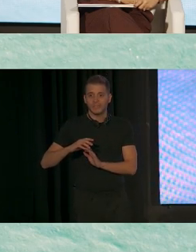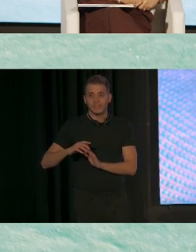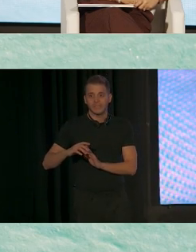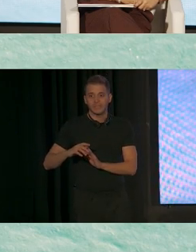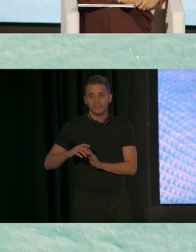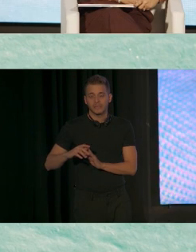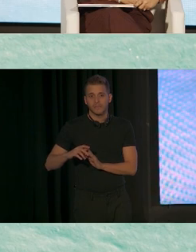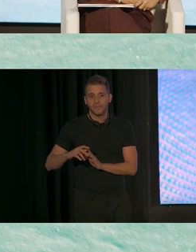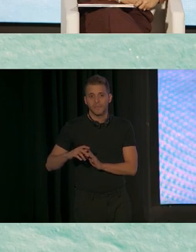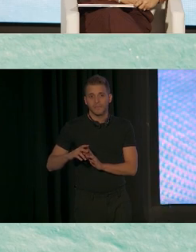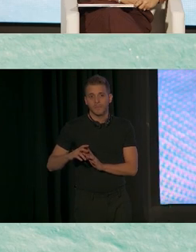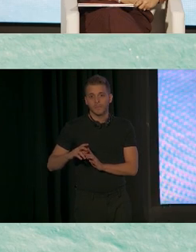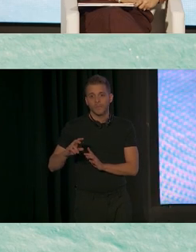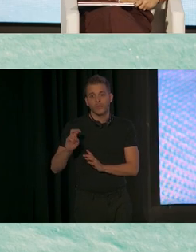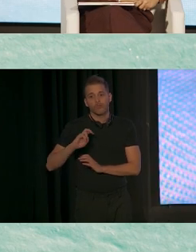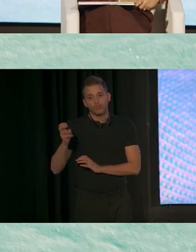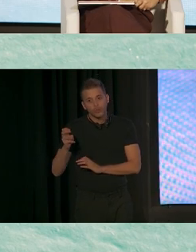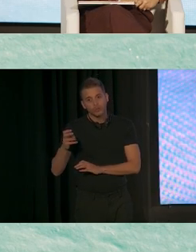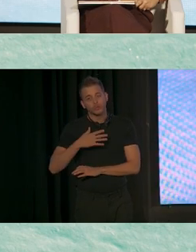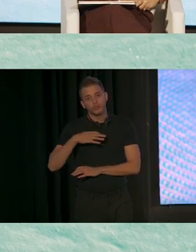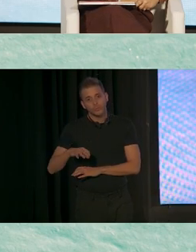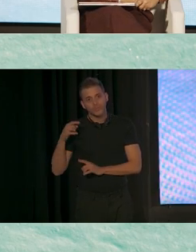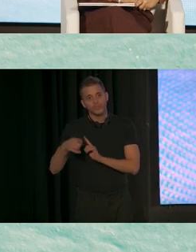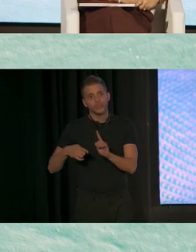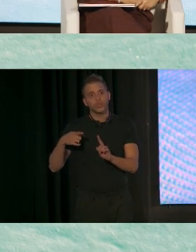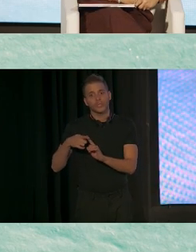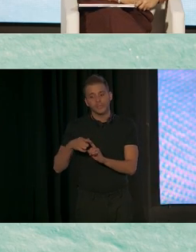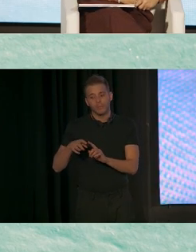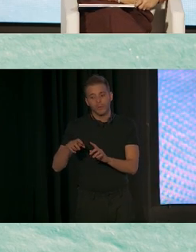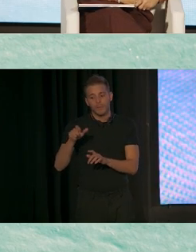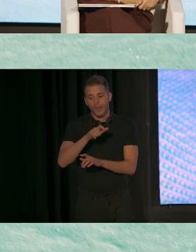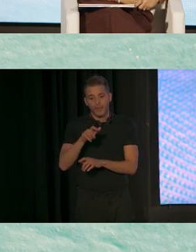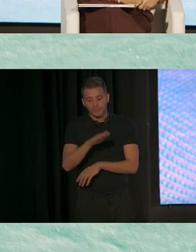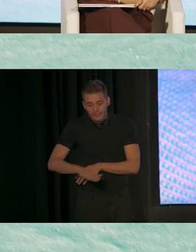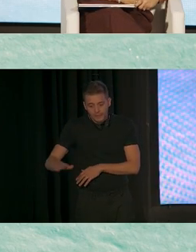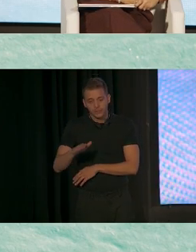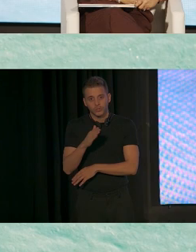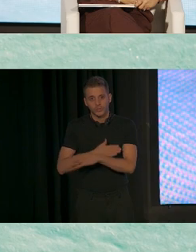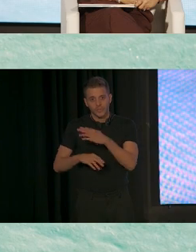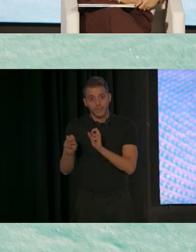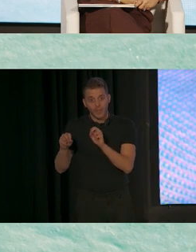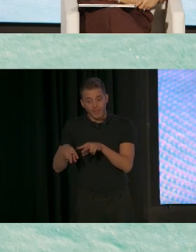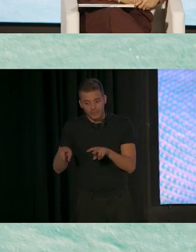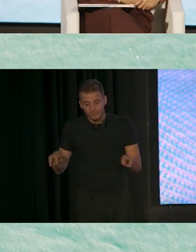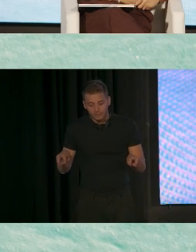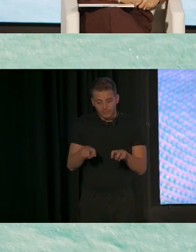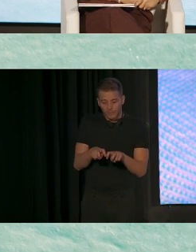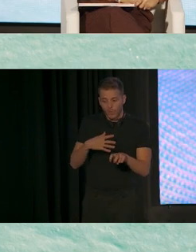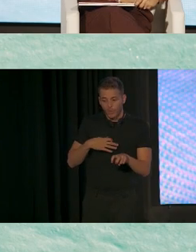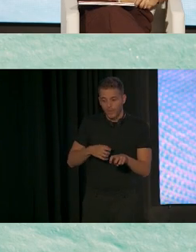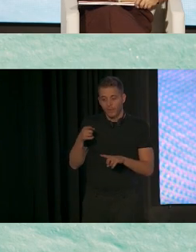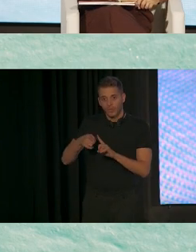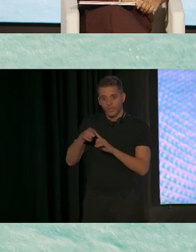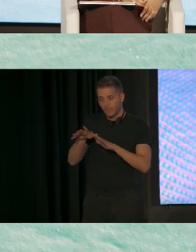que ellos puedan beneficiar y aprender de los niños sin discapacidades para tener mejor